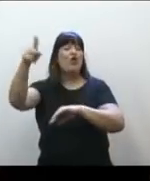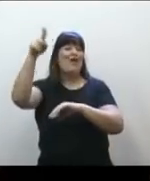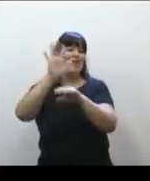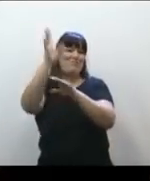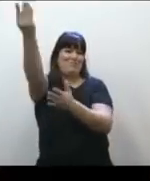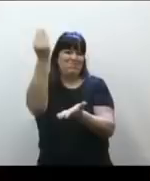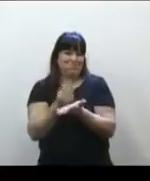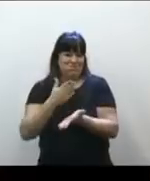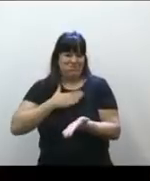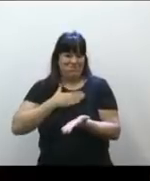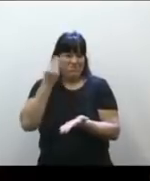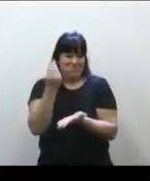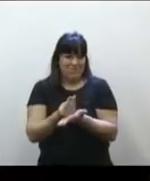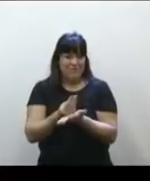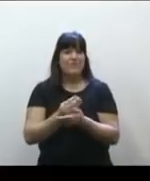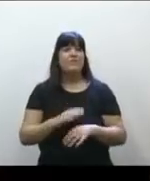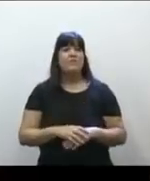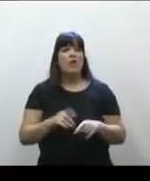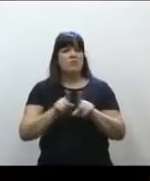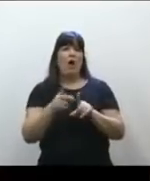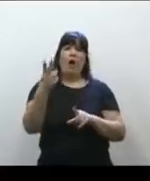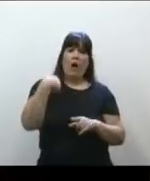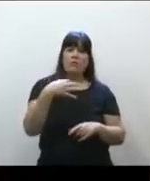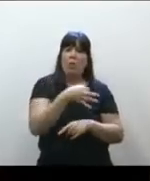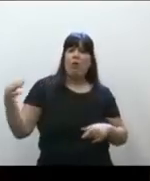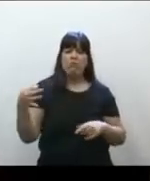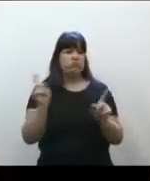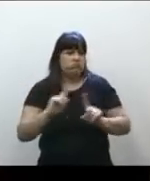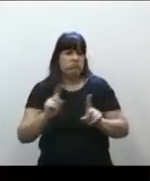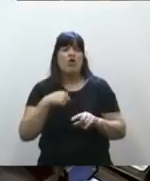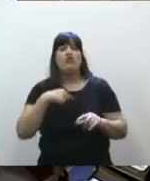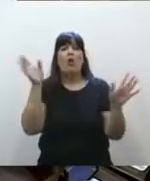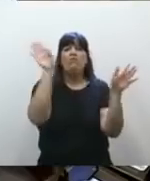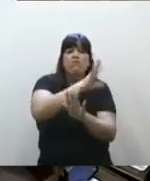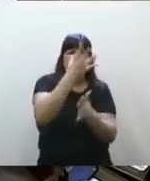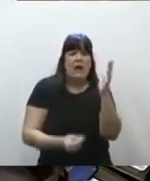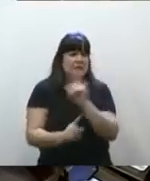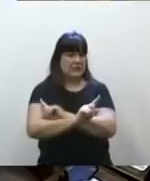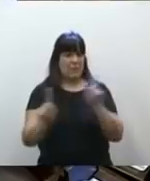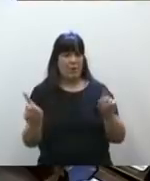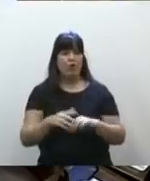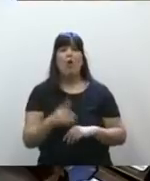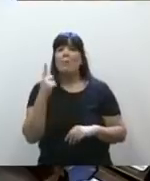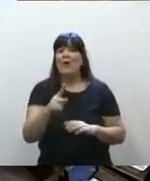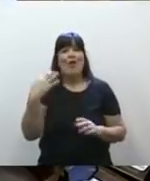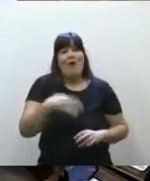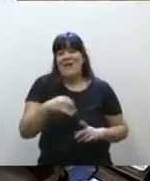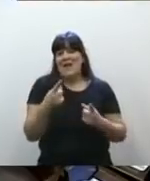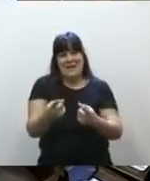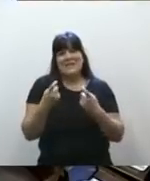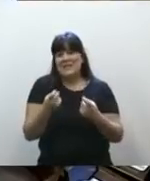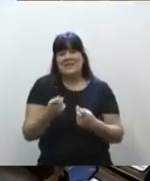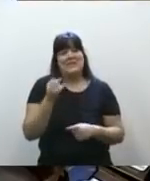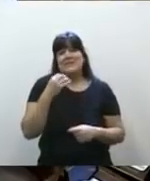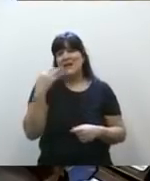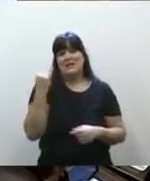representar. No es un acierto lo que estamos haciendo. Tampoco es una equivocación. Es la obligatoria necesidad que tenemos